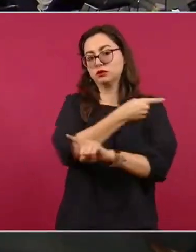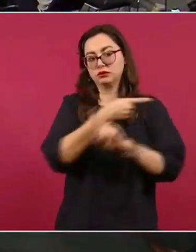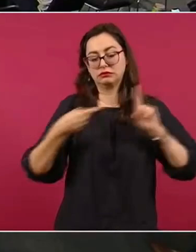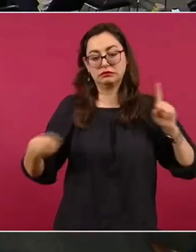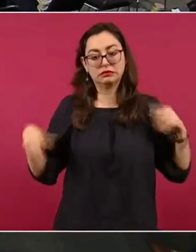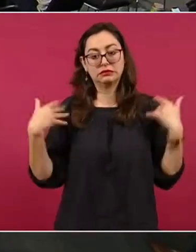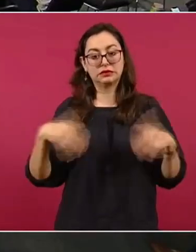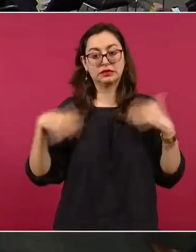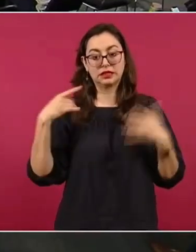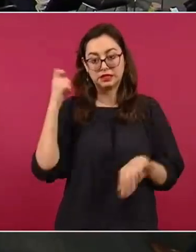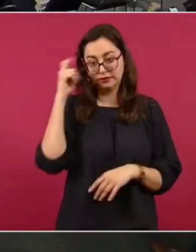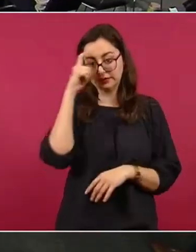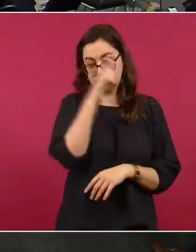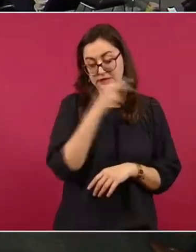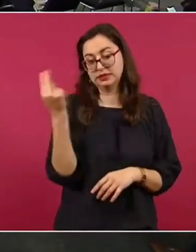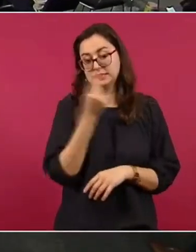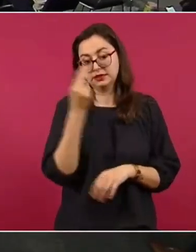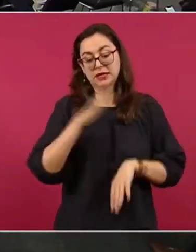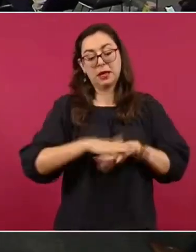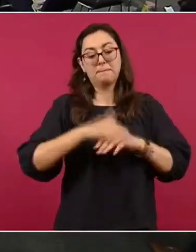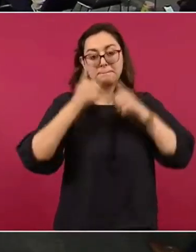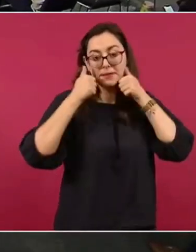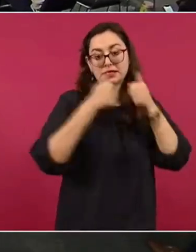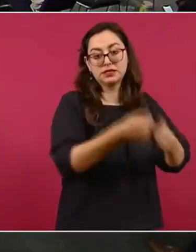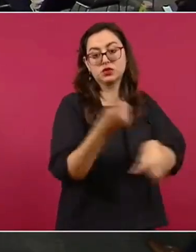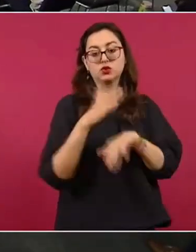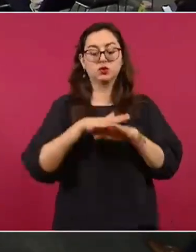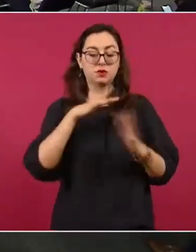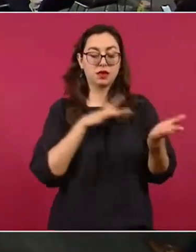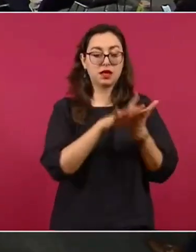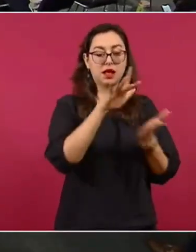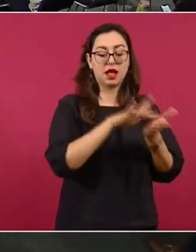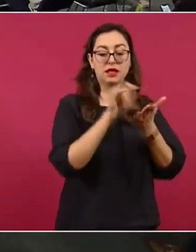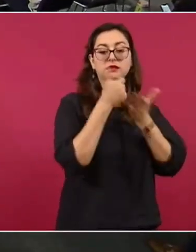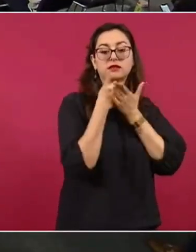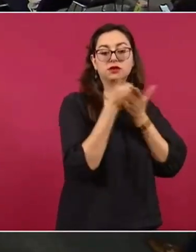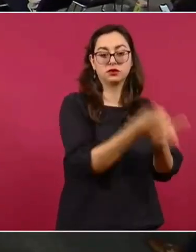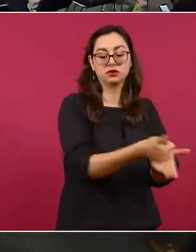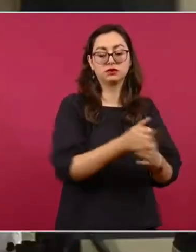necesita mucha ayuda a Navojoa, señor presidente. Mire, hace ya aproximadamente año y